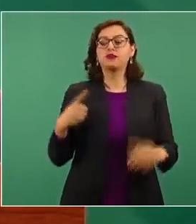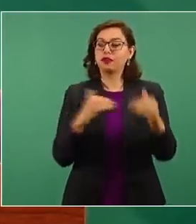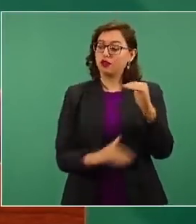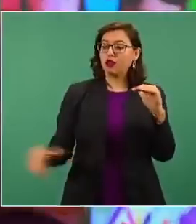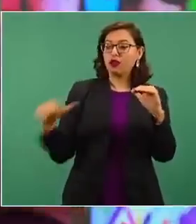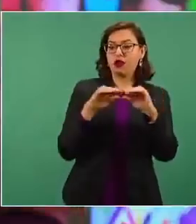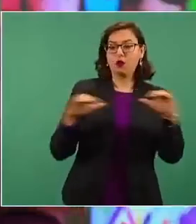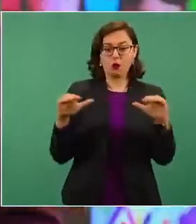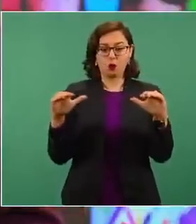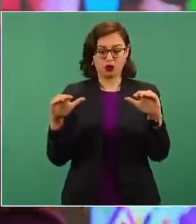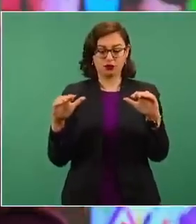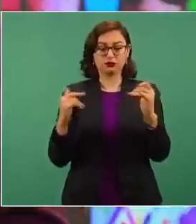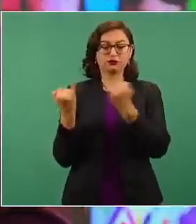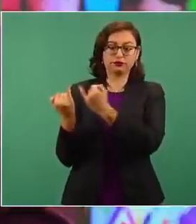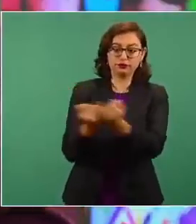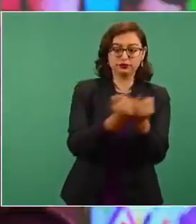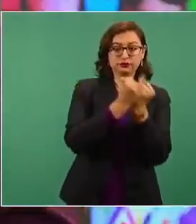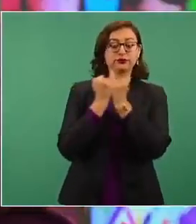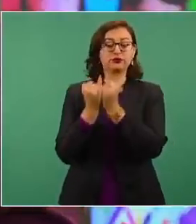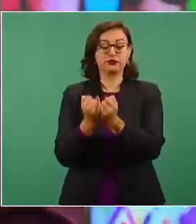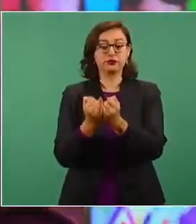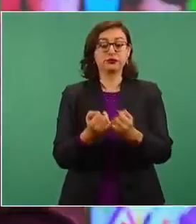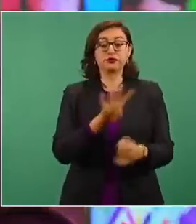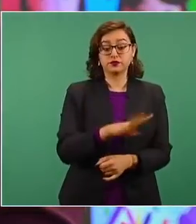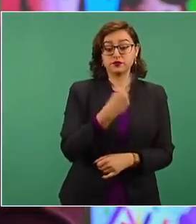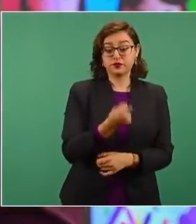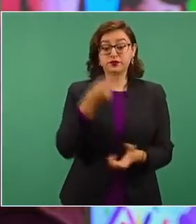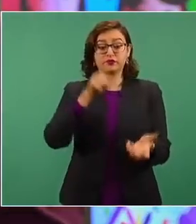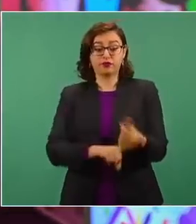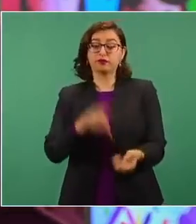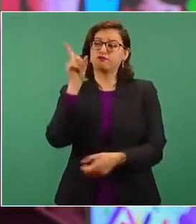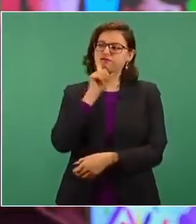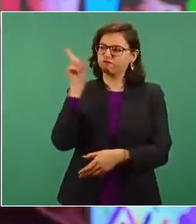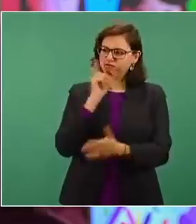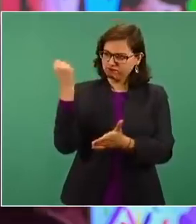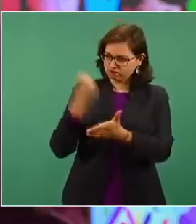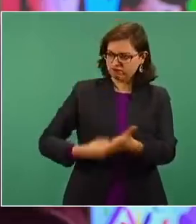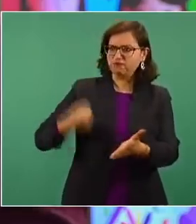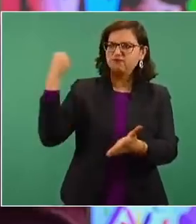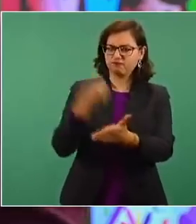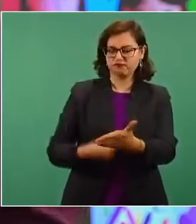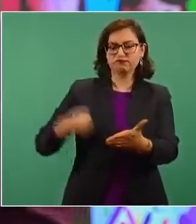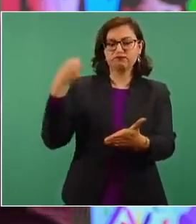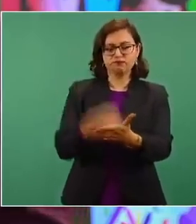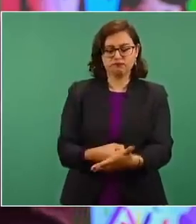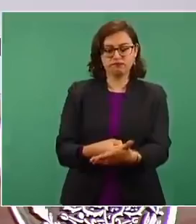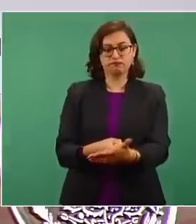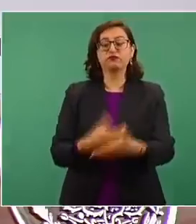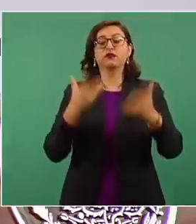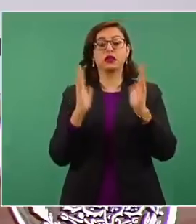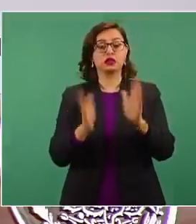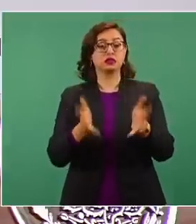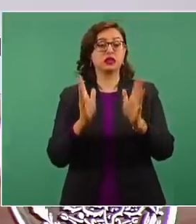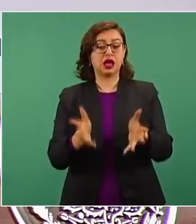está en el corazón de la Cuarta Transformación. La transformación de México está derribando viejas